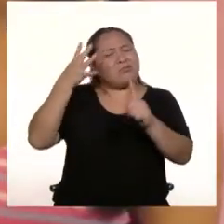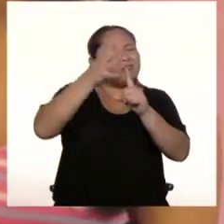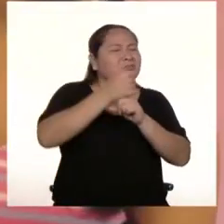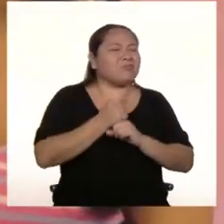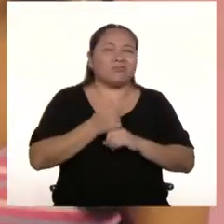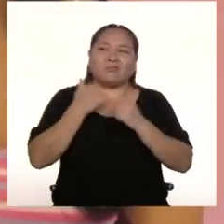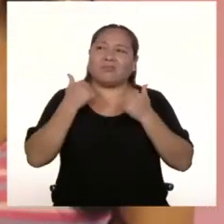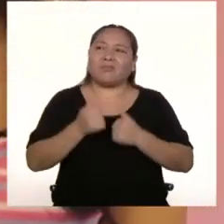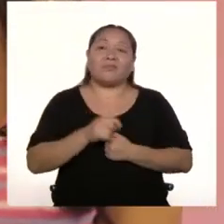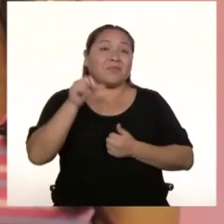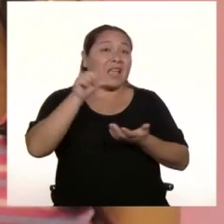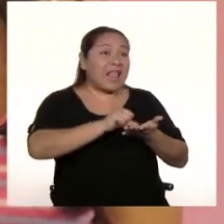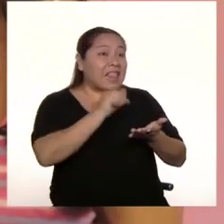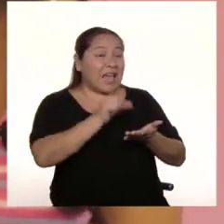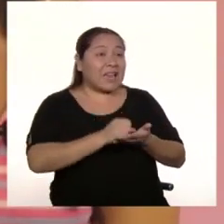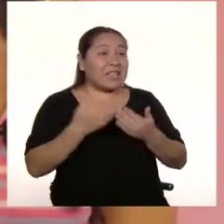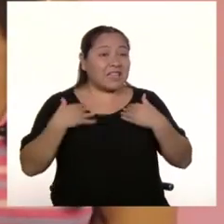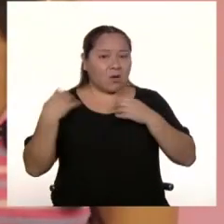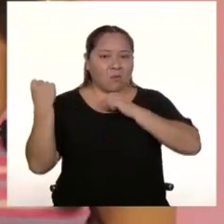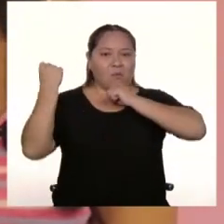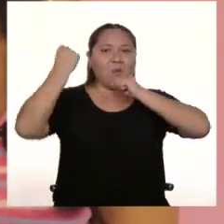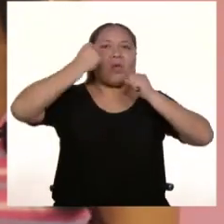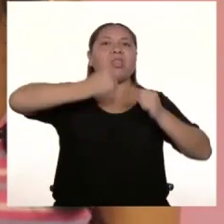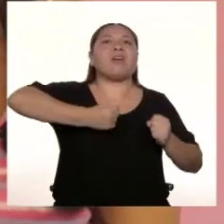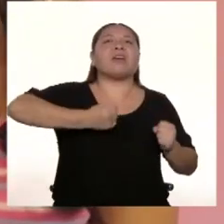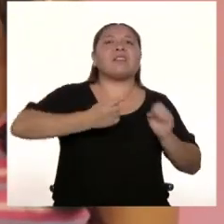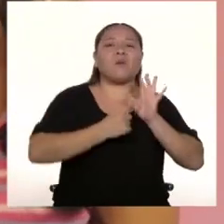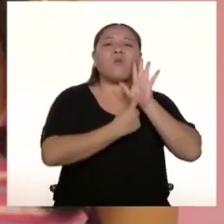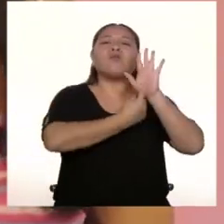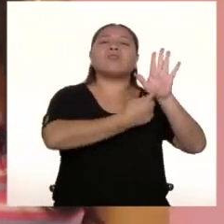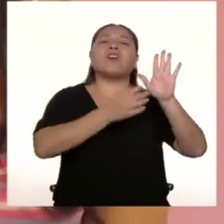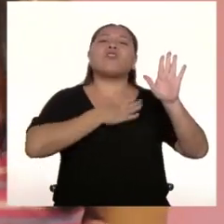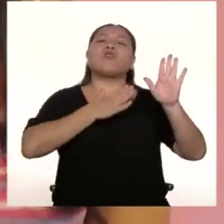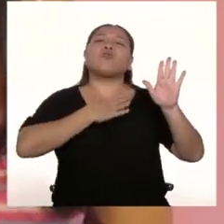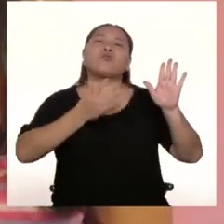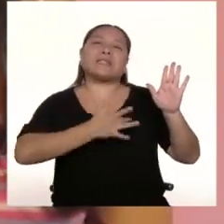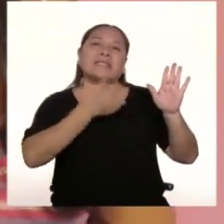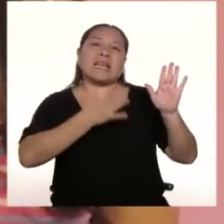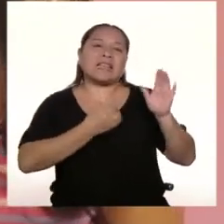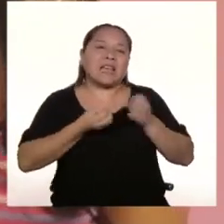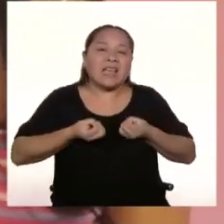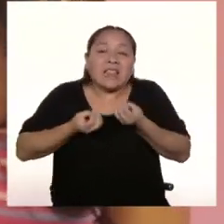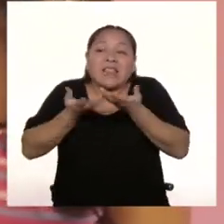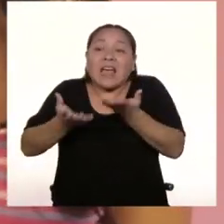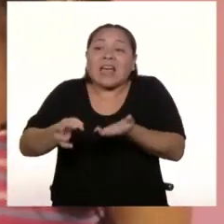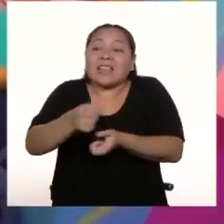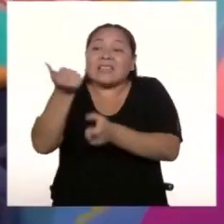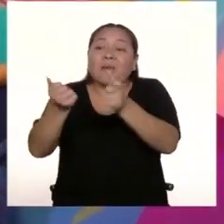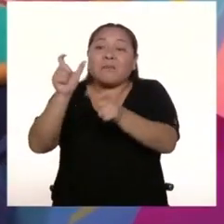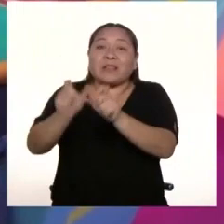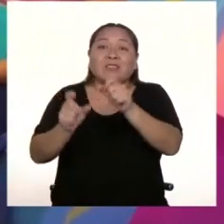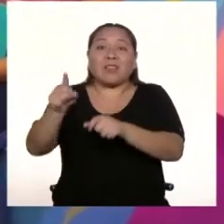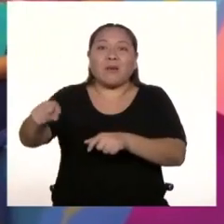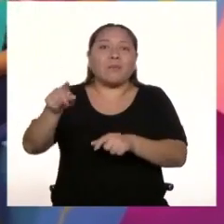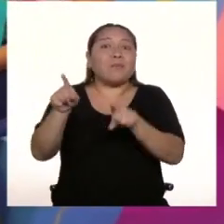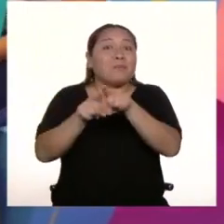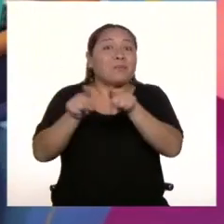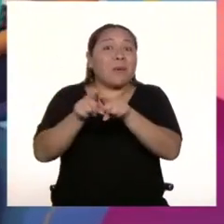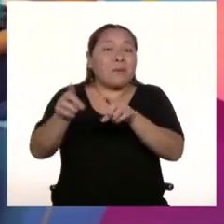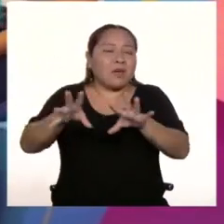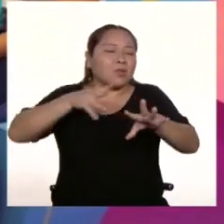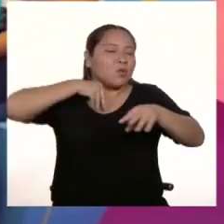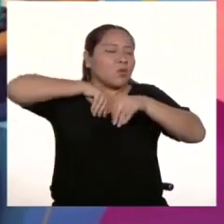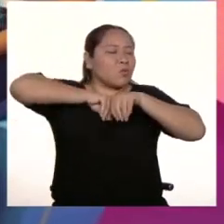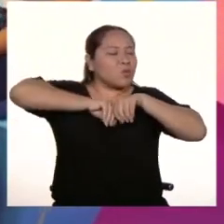mí Pero el arte tiene este poder De poder expresar Todo lo que sientes Y transmitir a las personas Claro, de contagiar a los demás Para ver más sobre tu